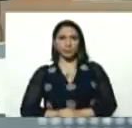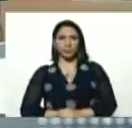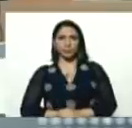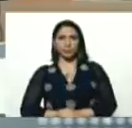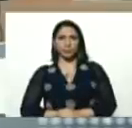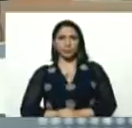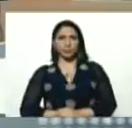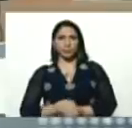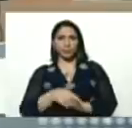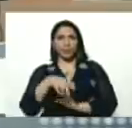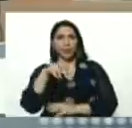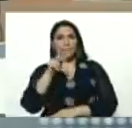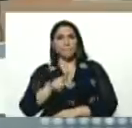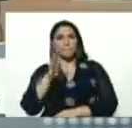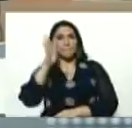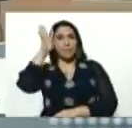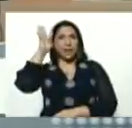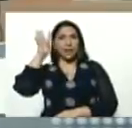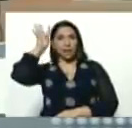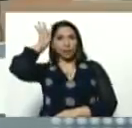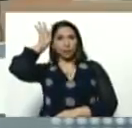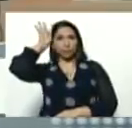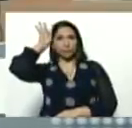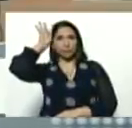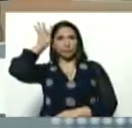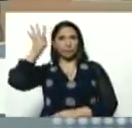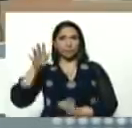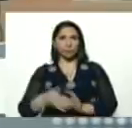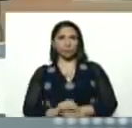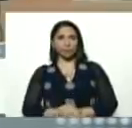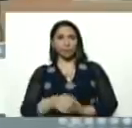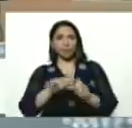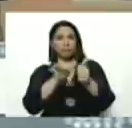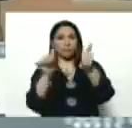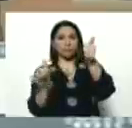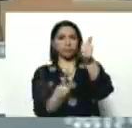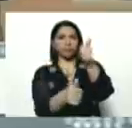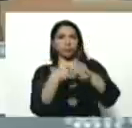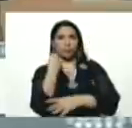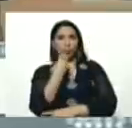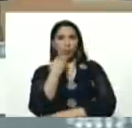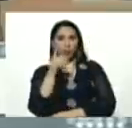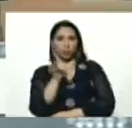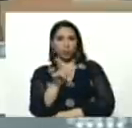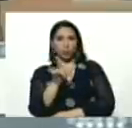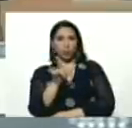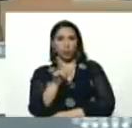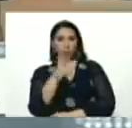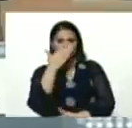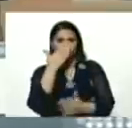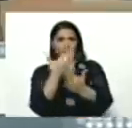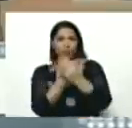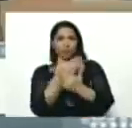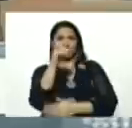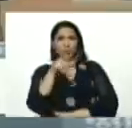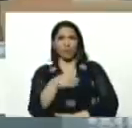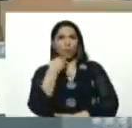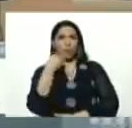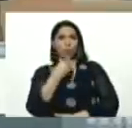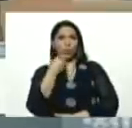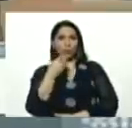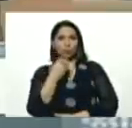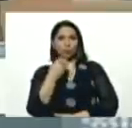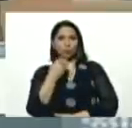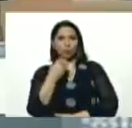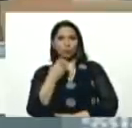Pedro Infante, Pedro Infante, vicepresidente de la juventud del partido, Pedro ha estado al frente, con la juventud, con los